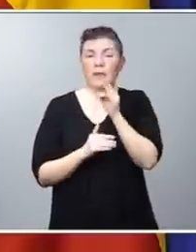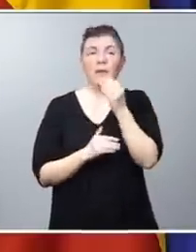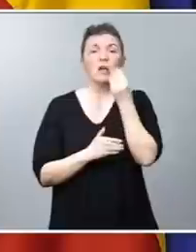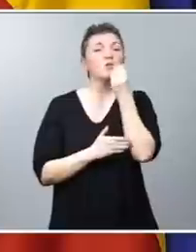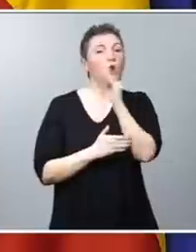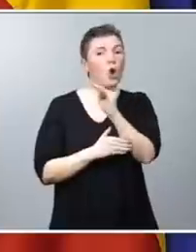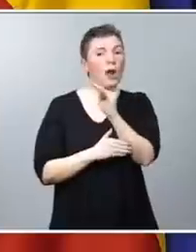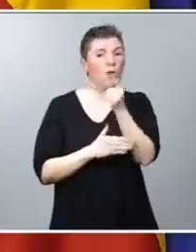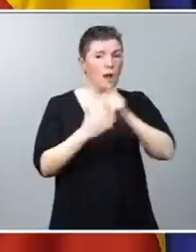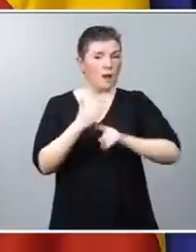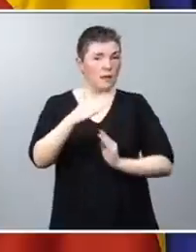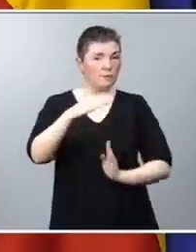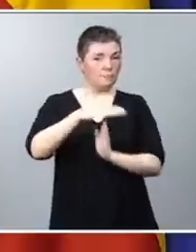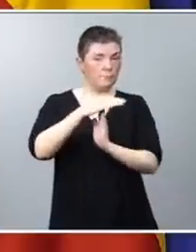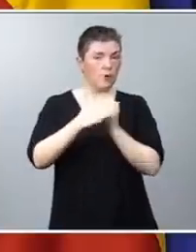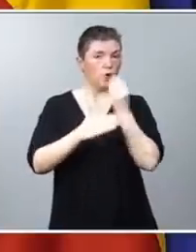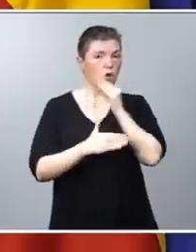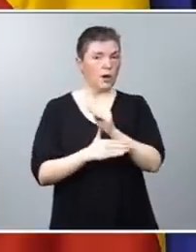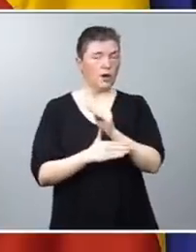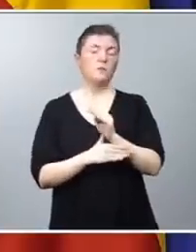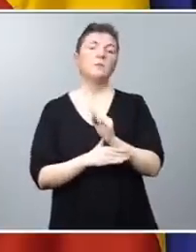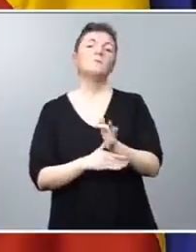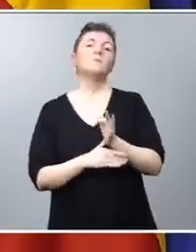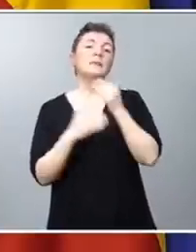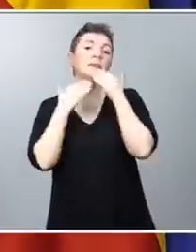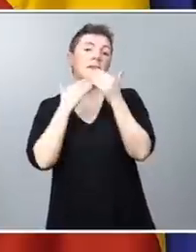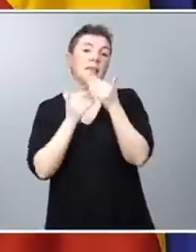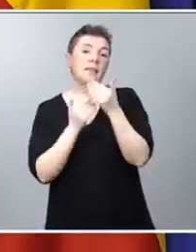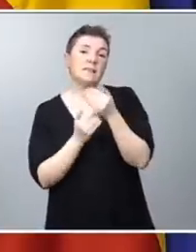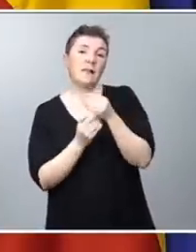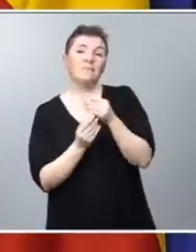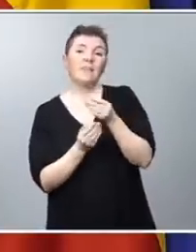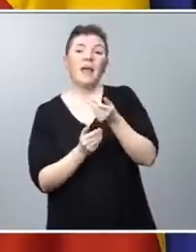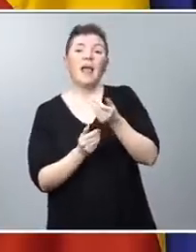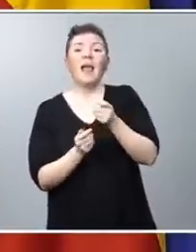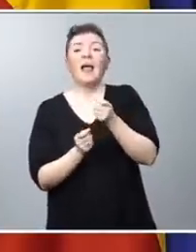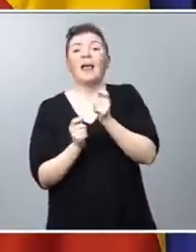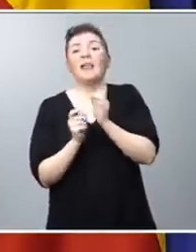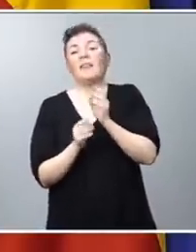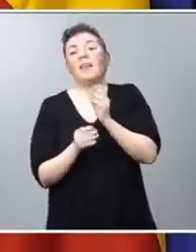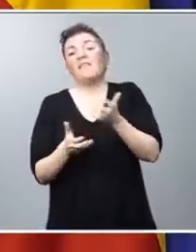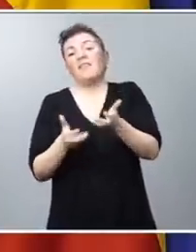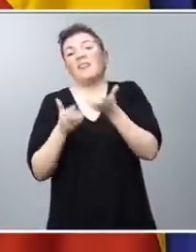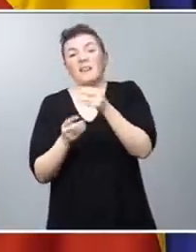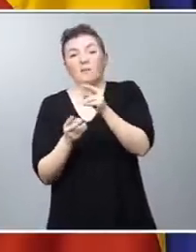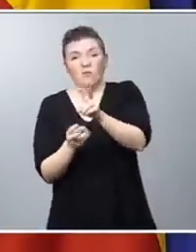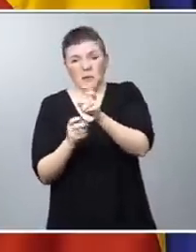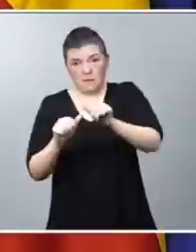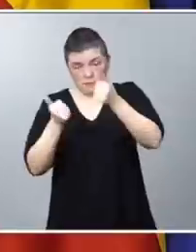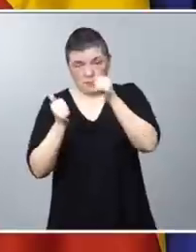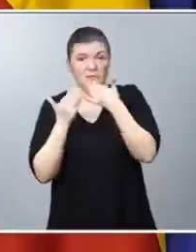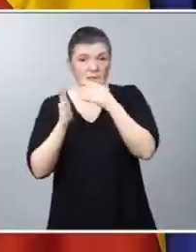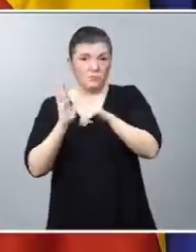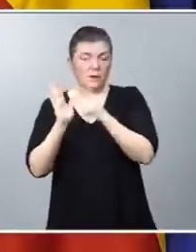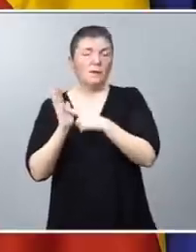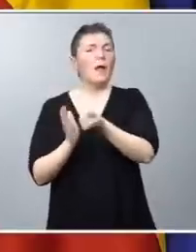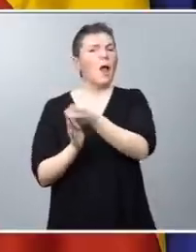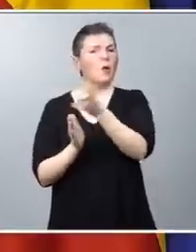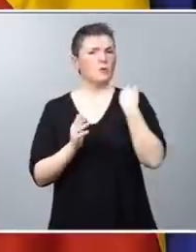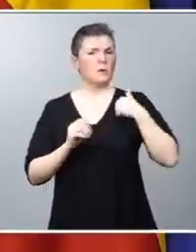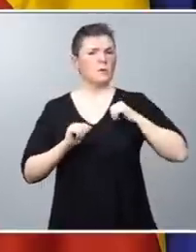alquileres y, por supuesto, a través de los incentivos fiscales que aprobamos con esta ley y que algunos de ellos ya están en vigor,